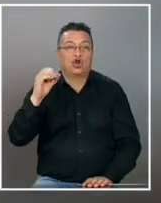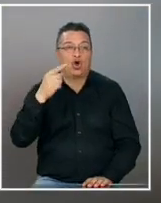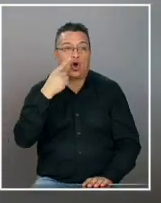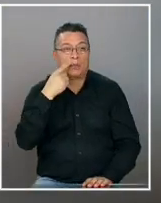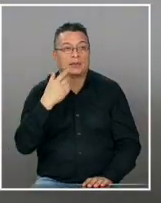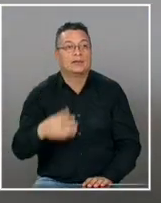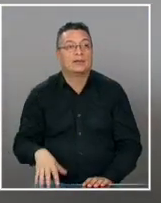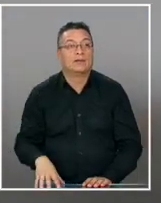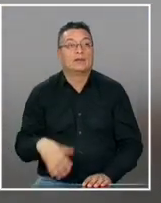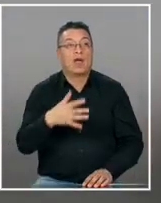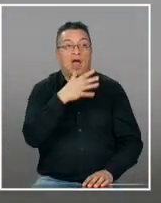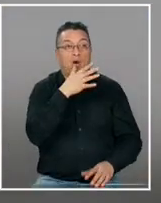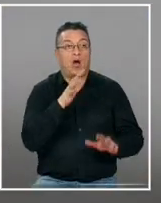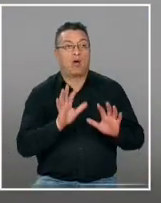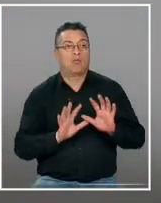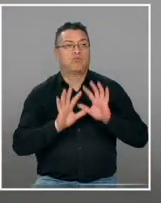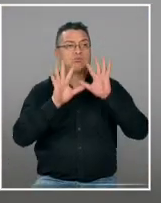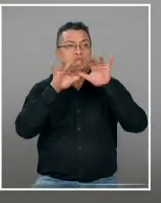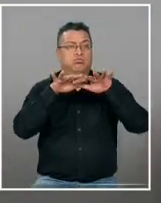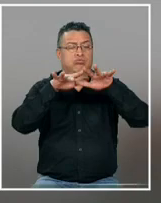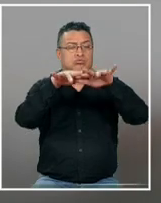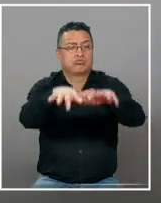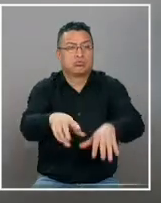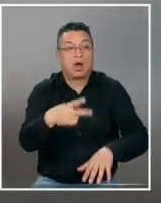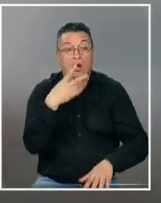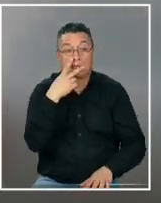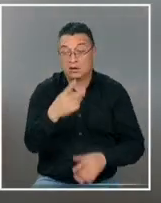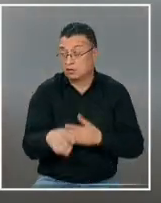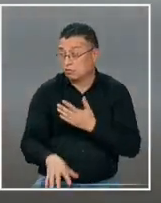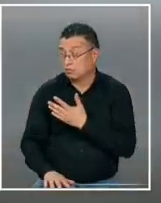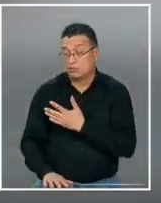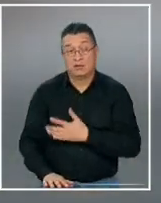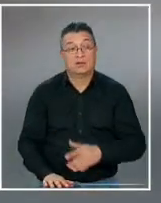salió una ola acuática mojó a la heli y mojó al franco entero